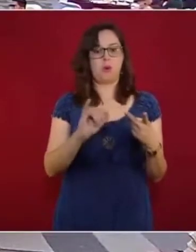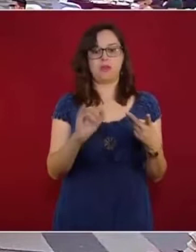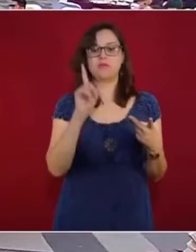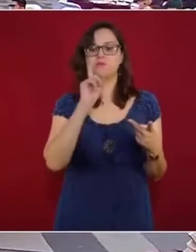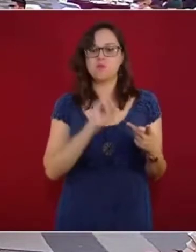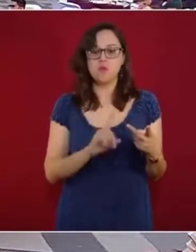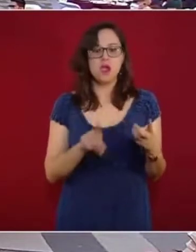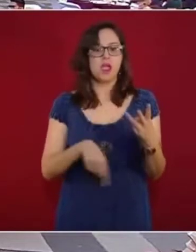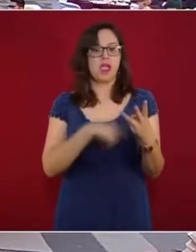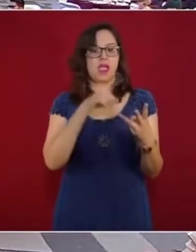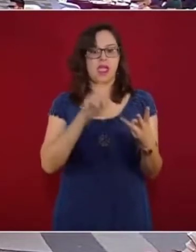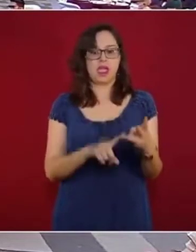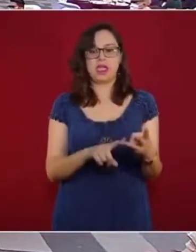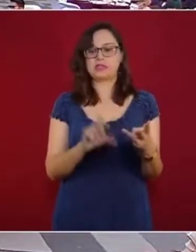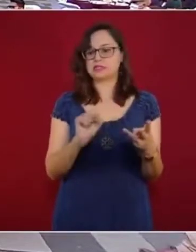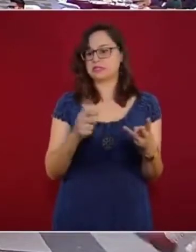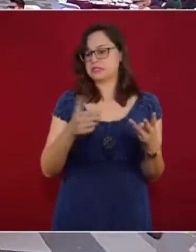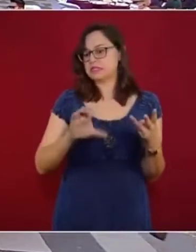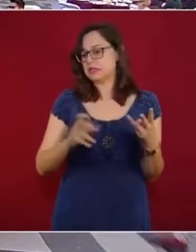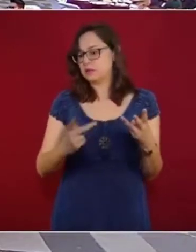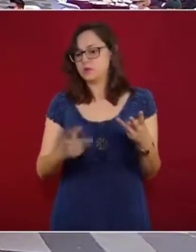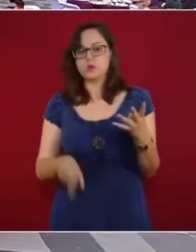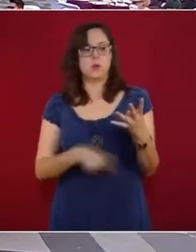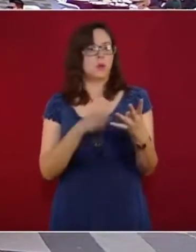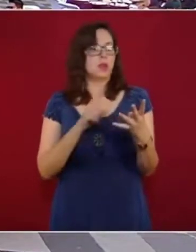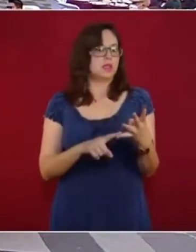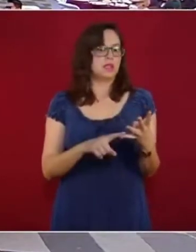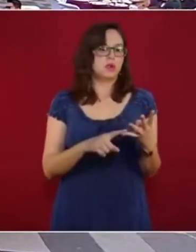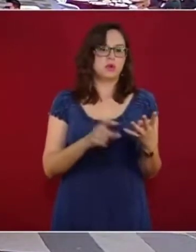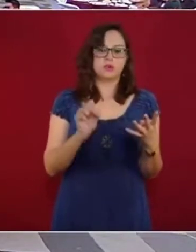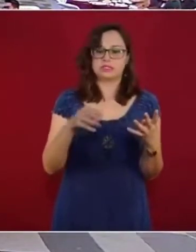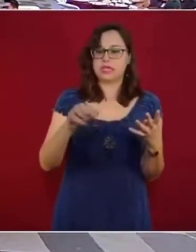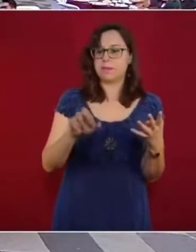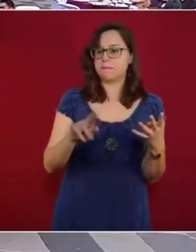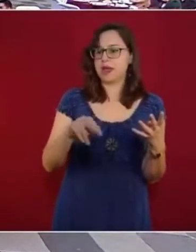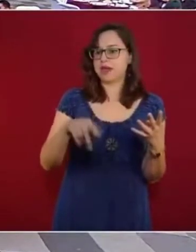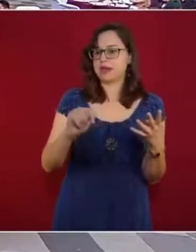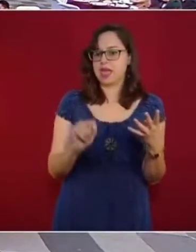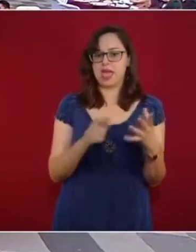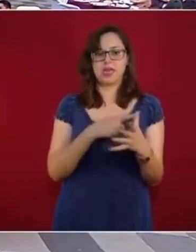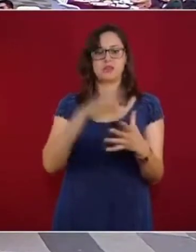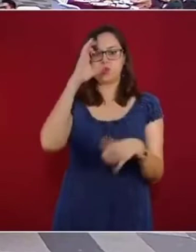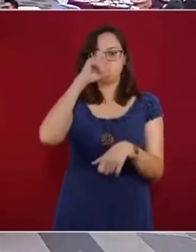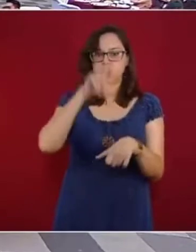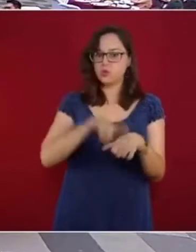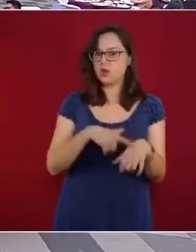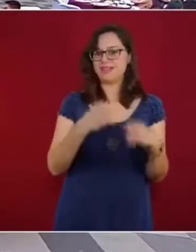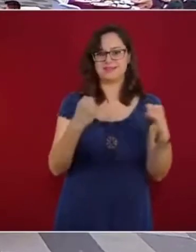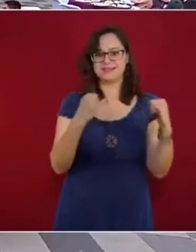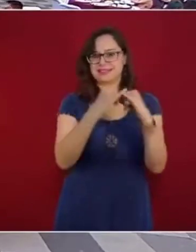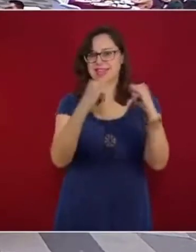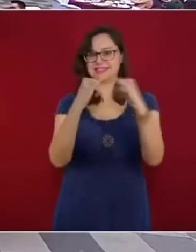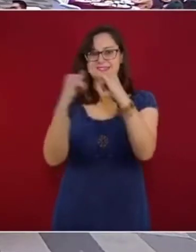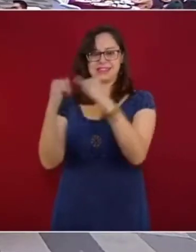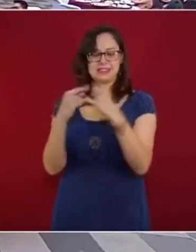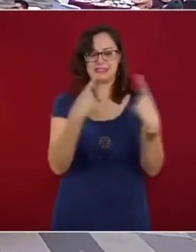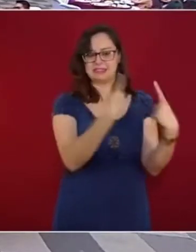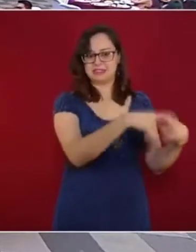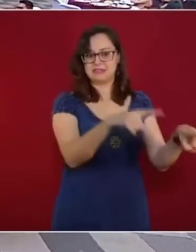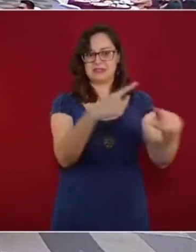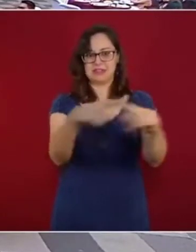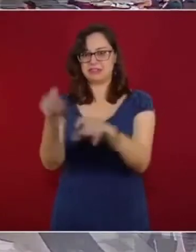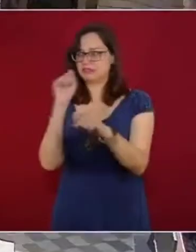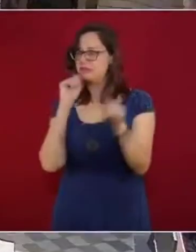Hacienda, que para nosotros también es bien importante. Bueno, tenemos aquí a todos los compañeros, y merecen un aplauso muy fuerte, nuestros